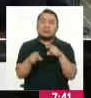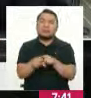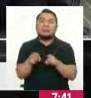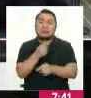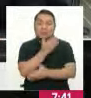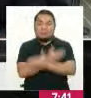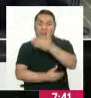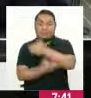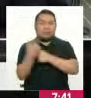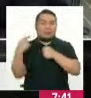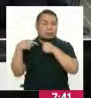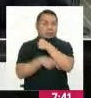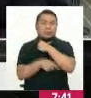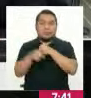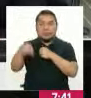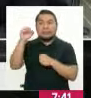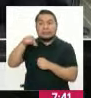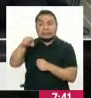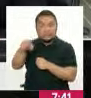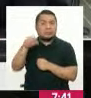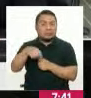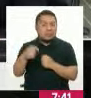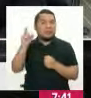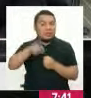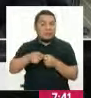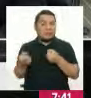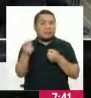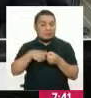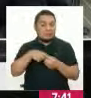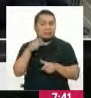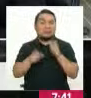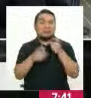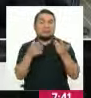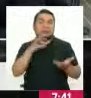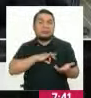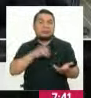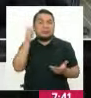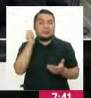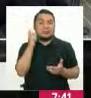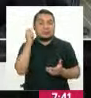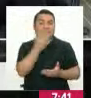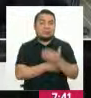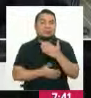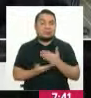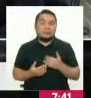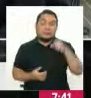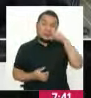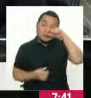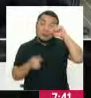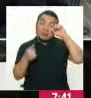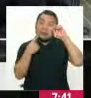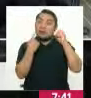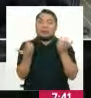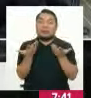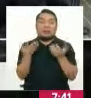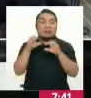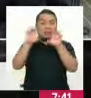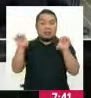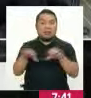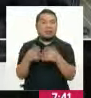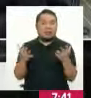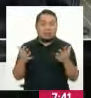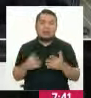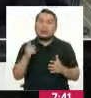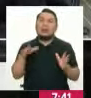digamos, proyectadas como un número de personas en condición de discapacidad, pero que todavía no están en los padrones,